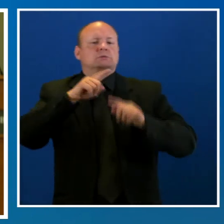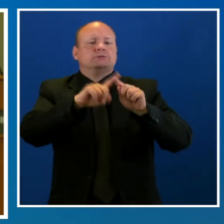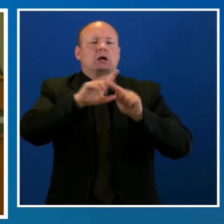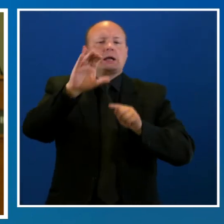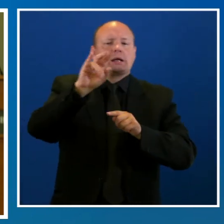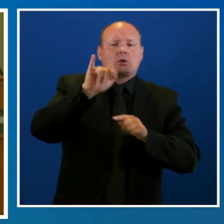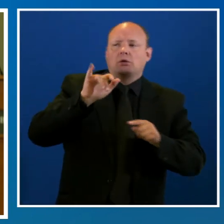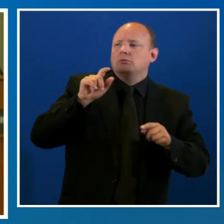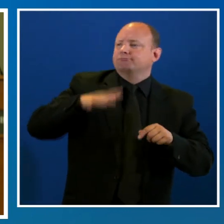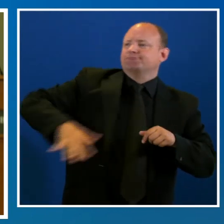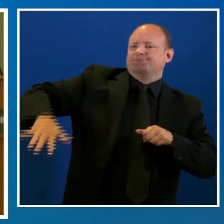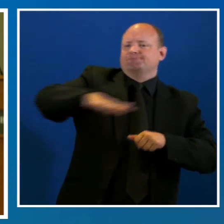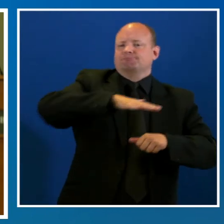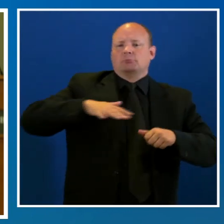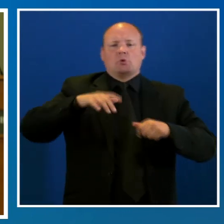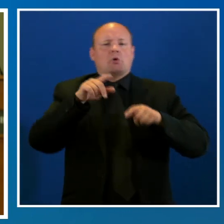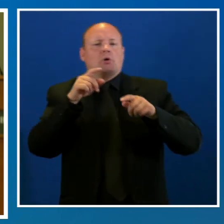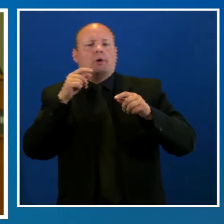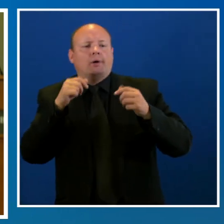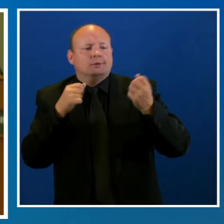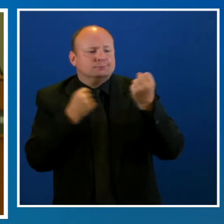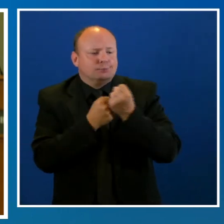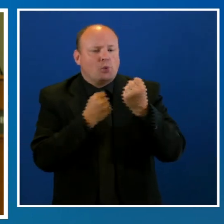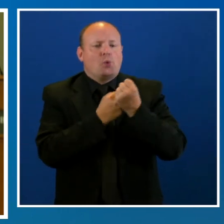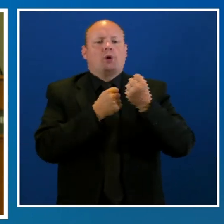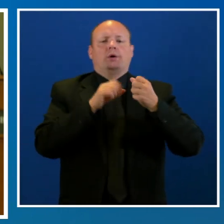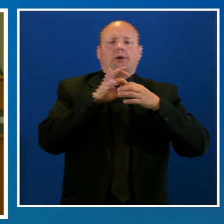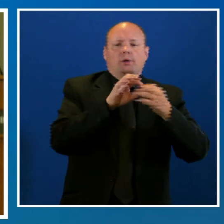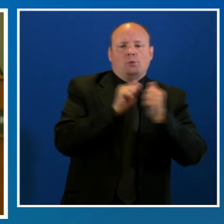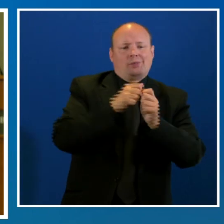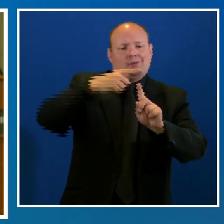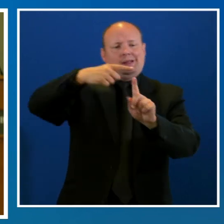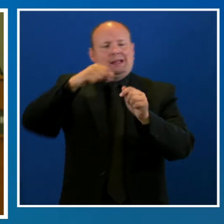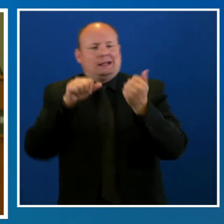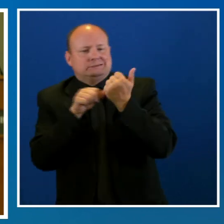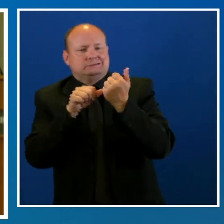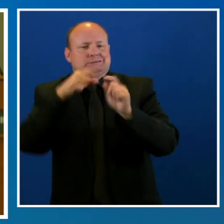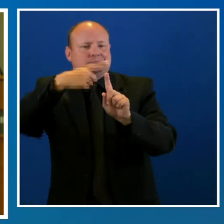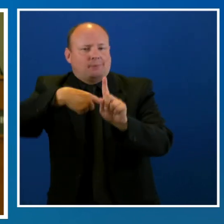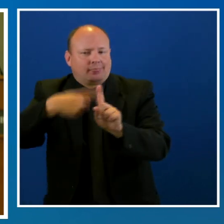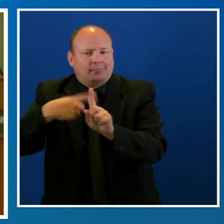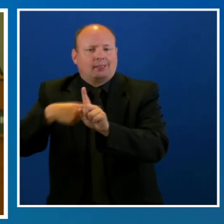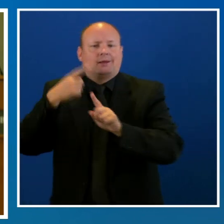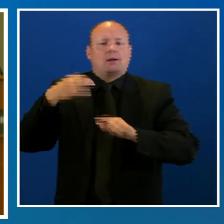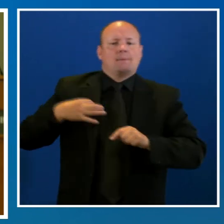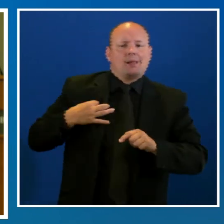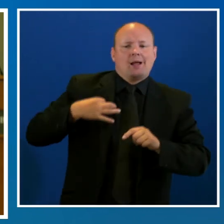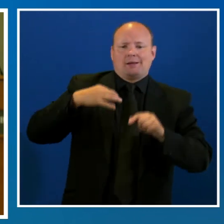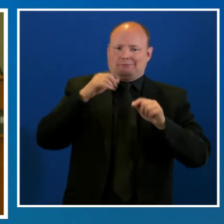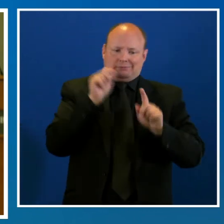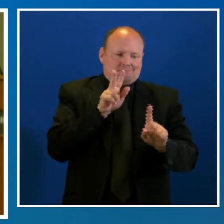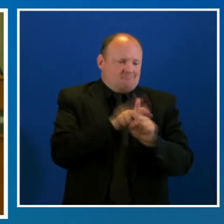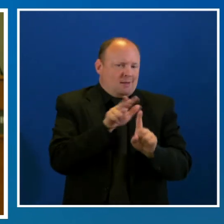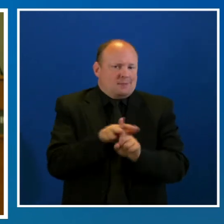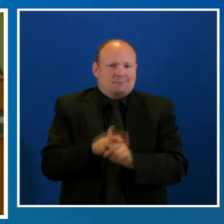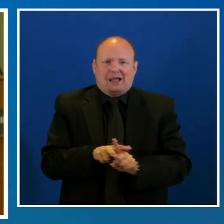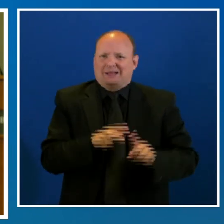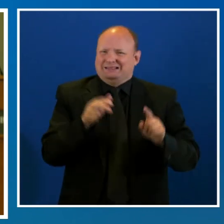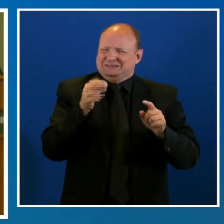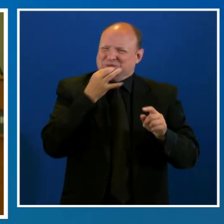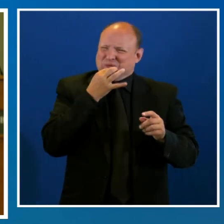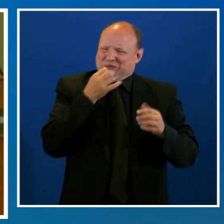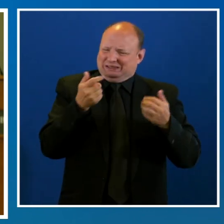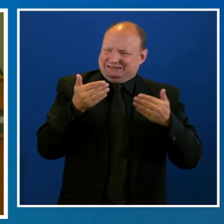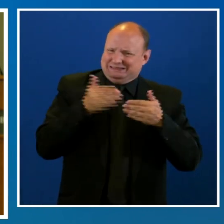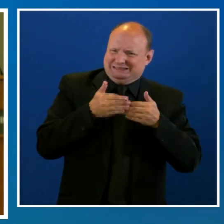proveedores de asistencia para el alquiler, para abrir lugares adicionales de asistencia para el alquiler, para que los inquilinos presenten